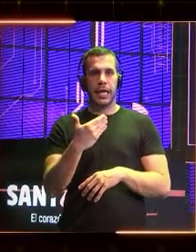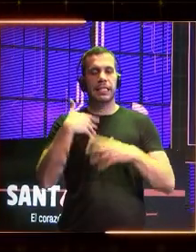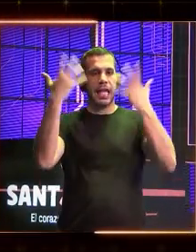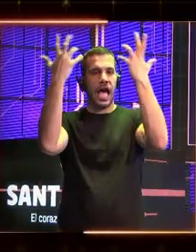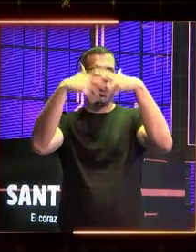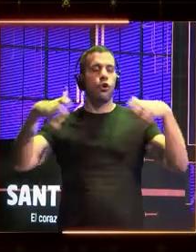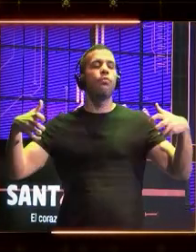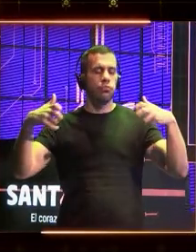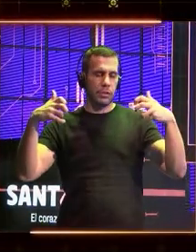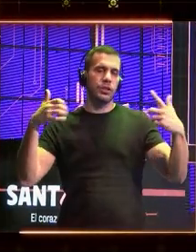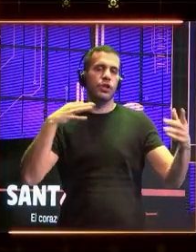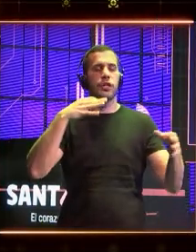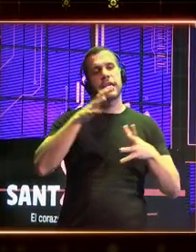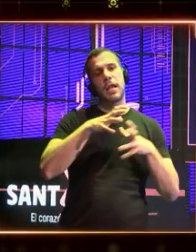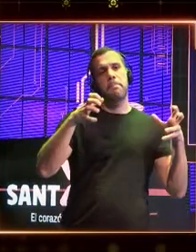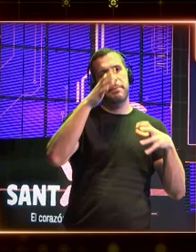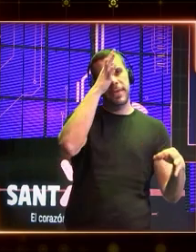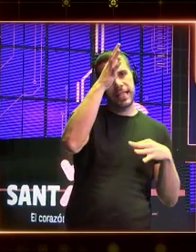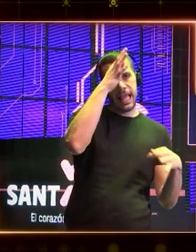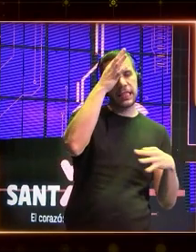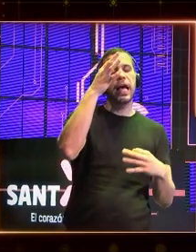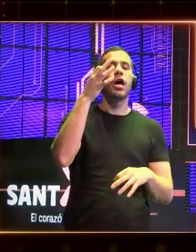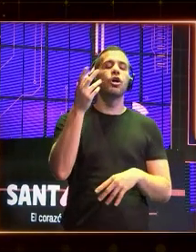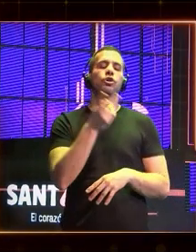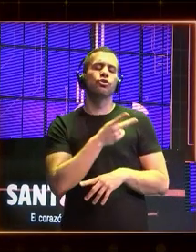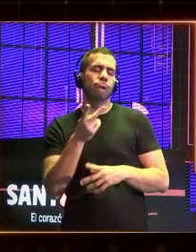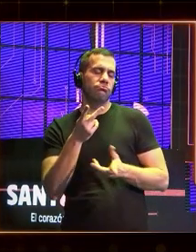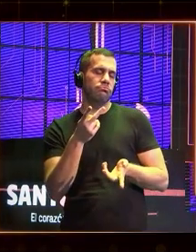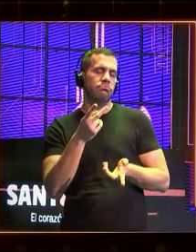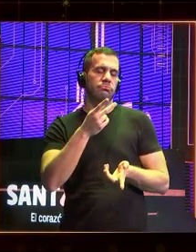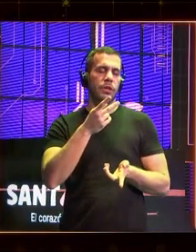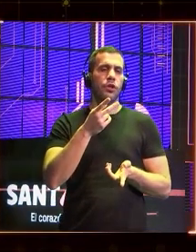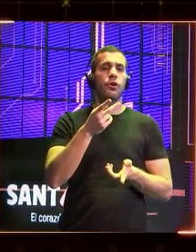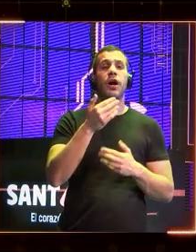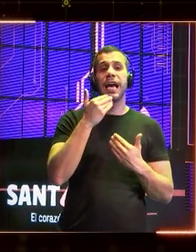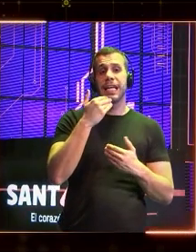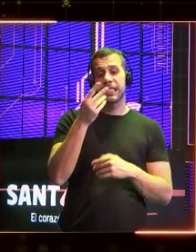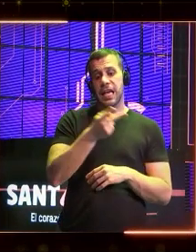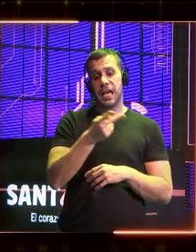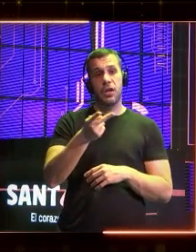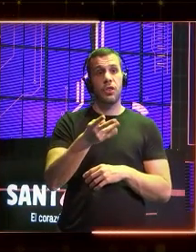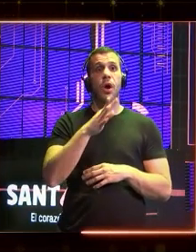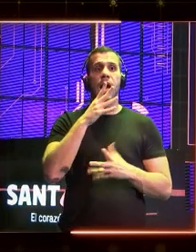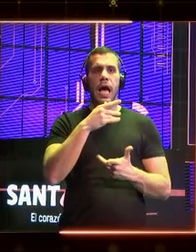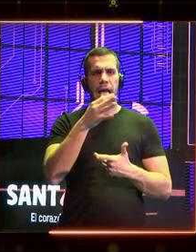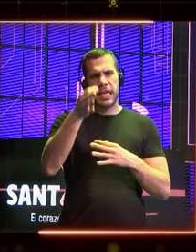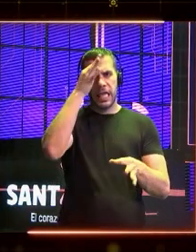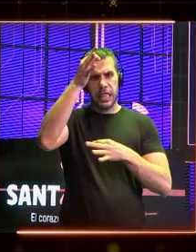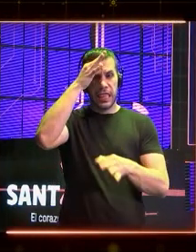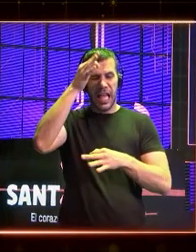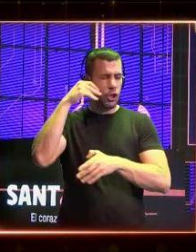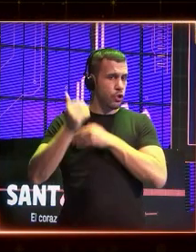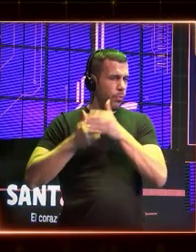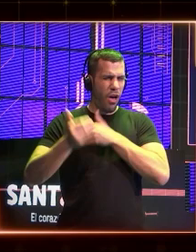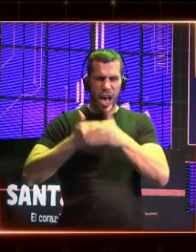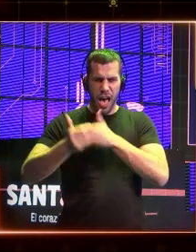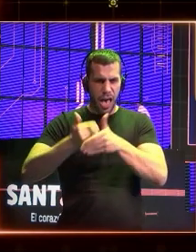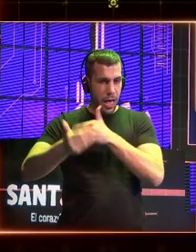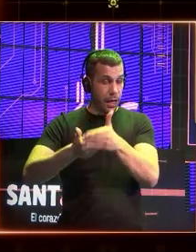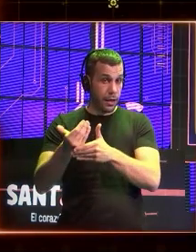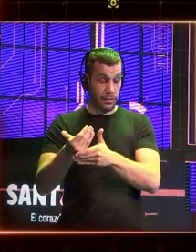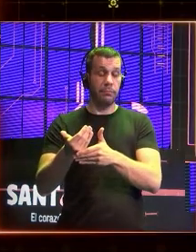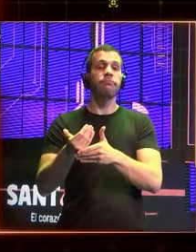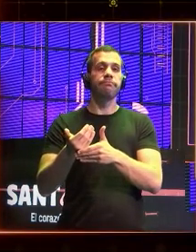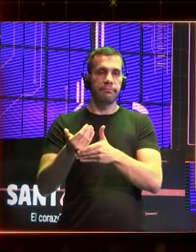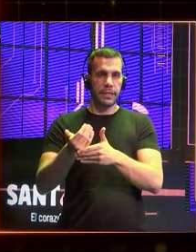computación, el Big Data, hemos sido capaces de procesar cantidades ingentes de datos y un poco aporreo, con muy poca inteligencia. Hemos